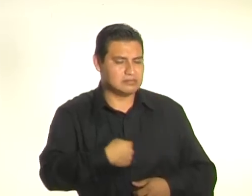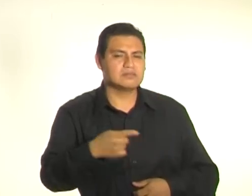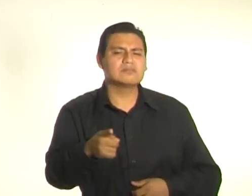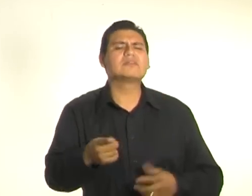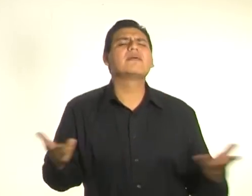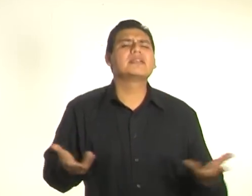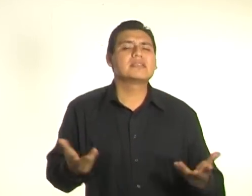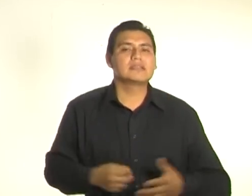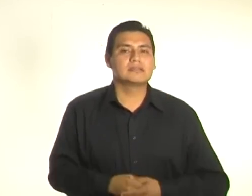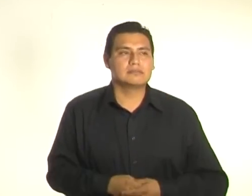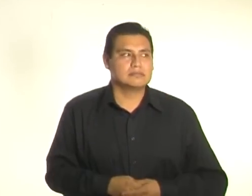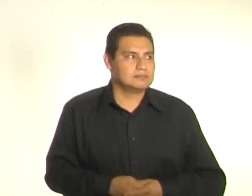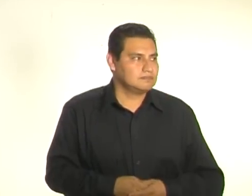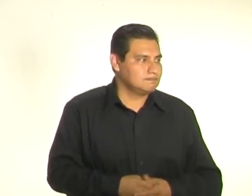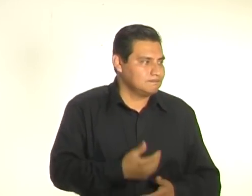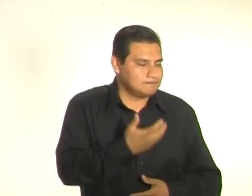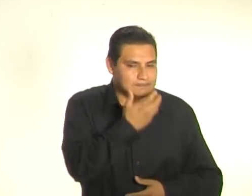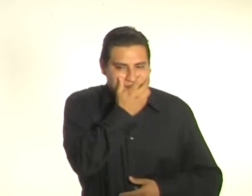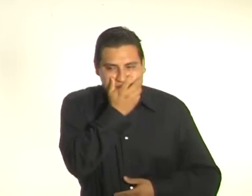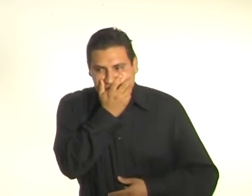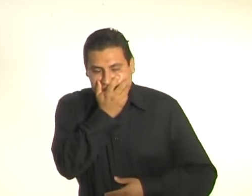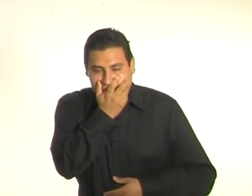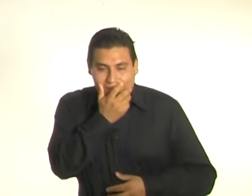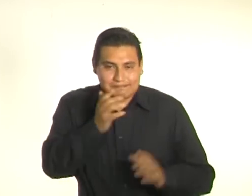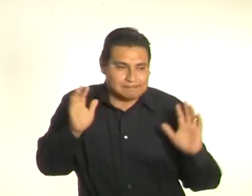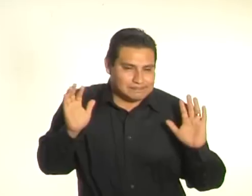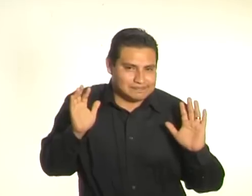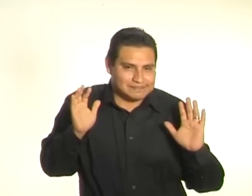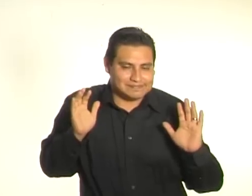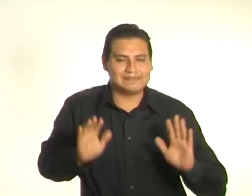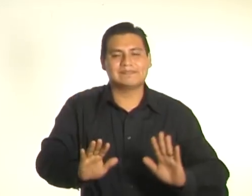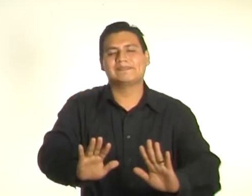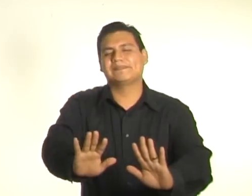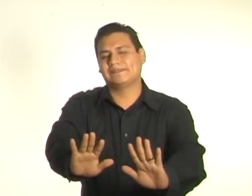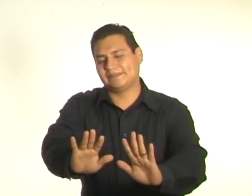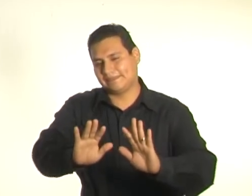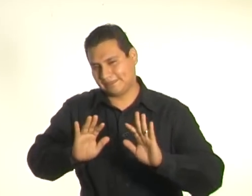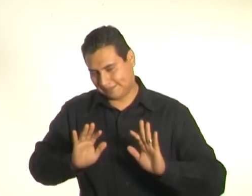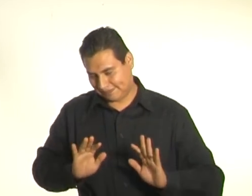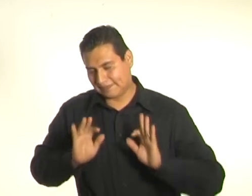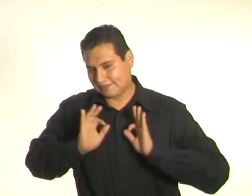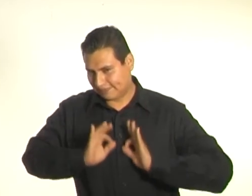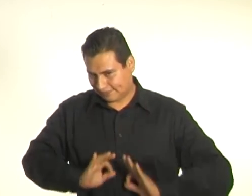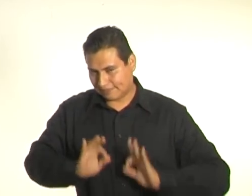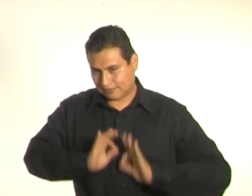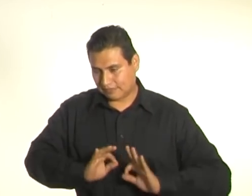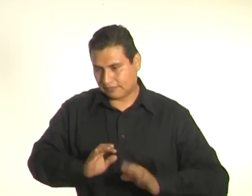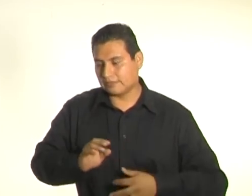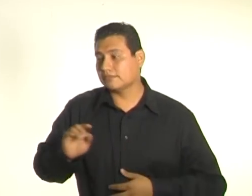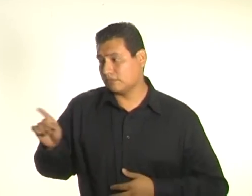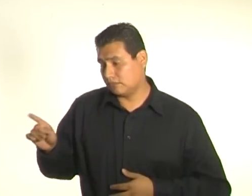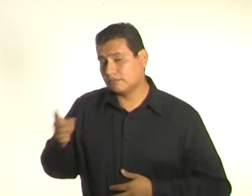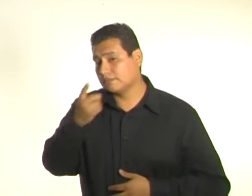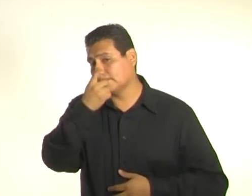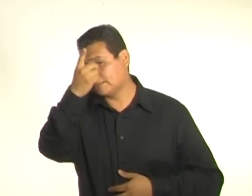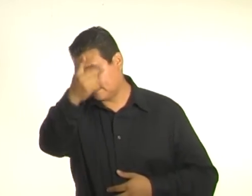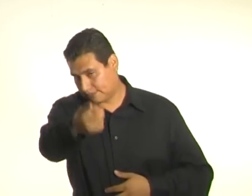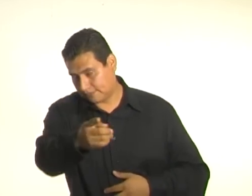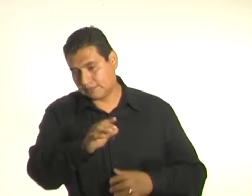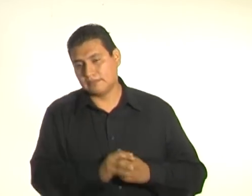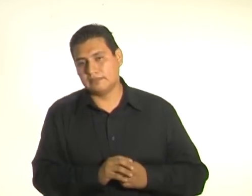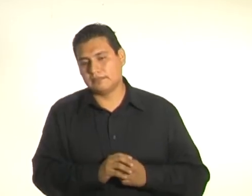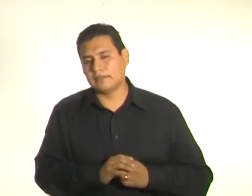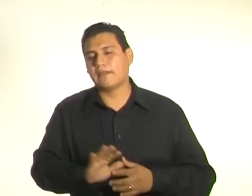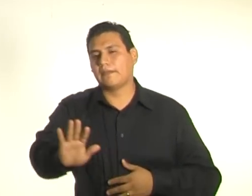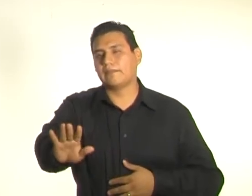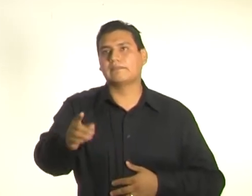utilizar otra frase que diga, supongo que sé esto, si tenemos la idea de lo que nos están